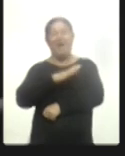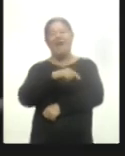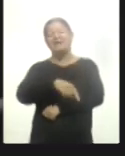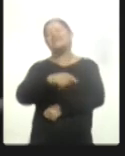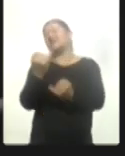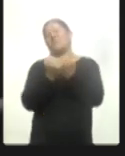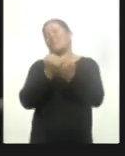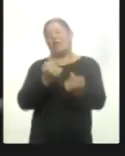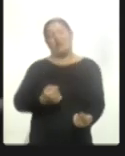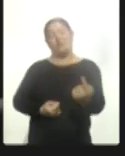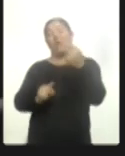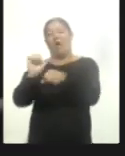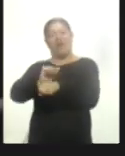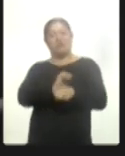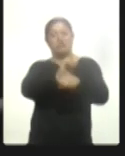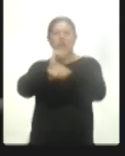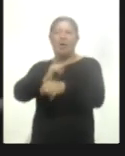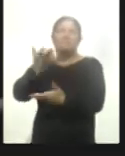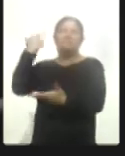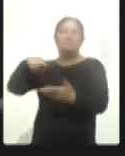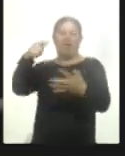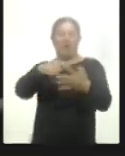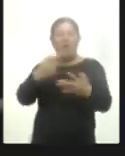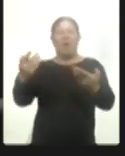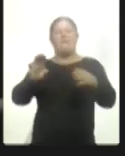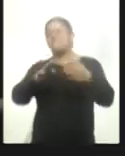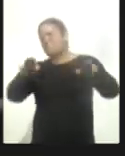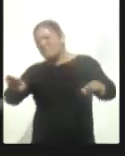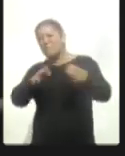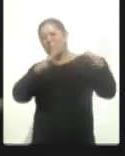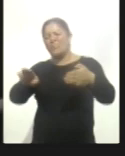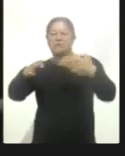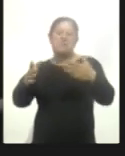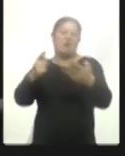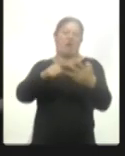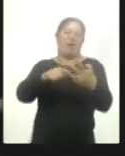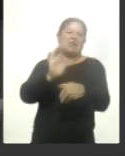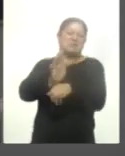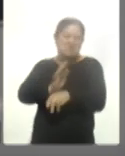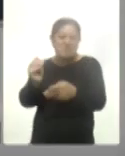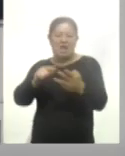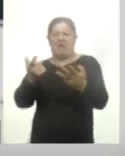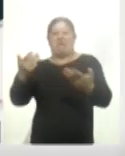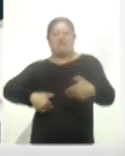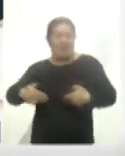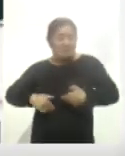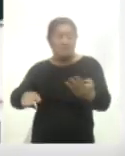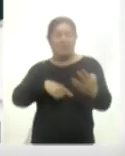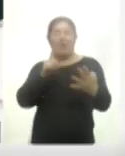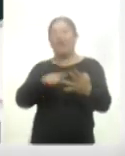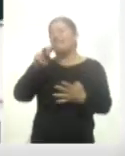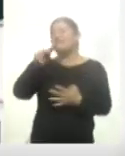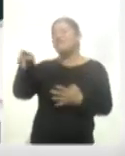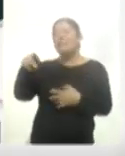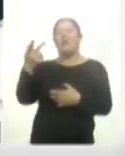hemos crecido, que vienen de la música, del cine, del teatro, de las series y de las telenovelas, de todos lados. Entonces está Juan